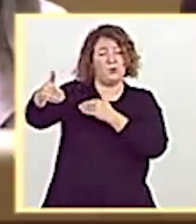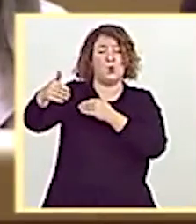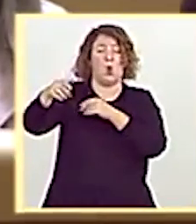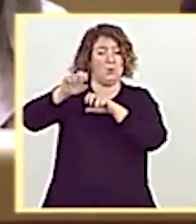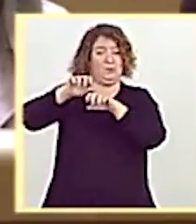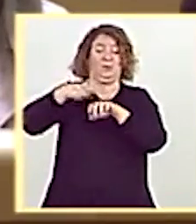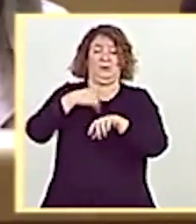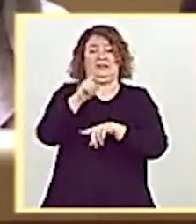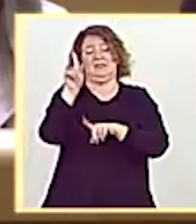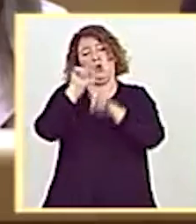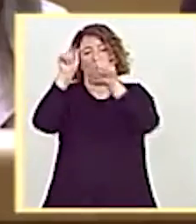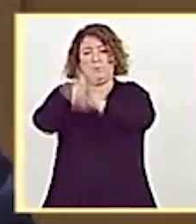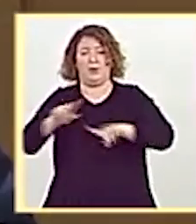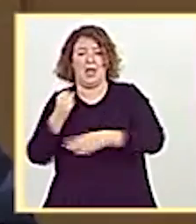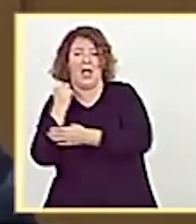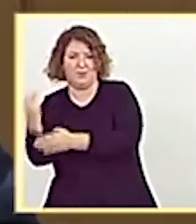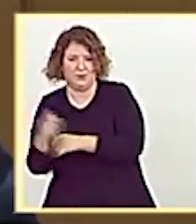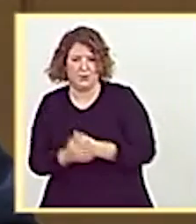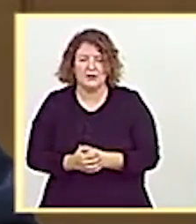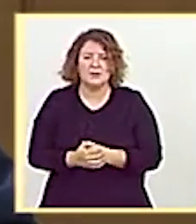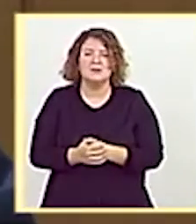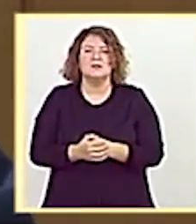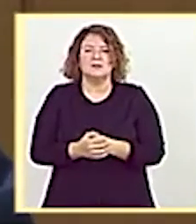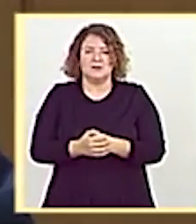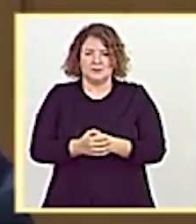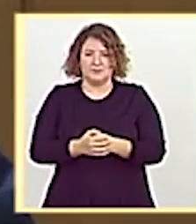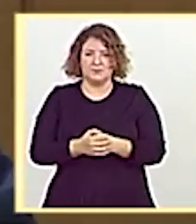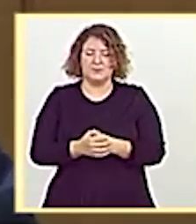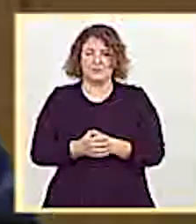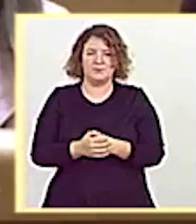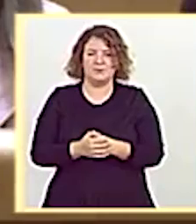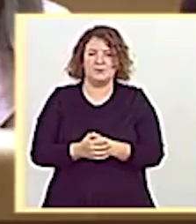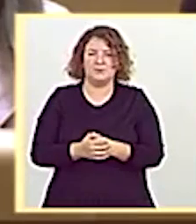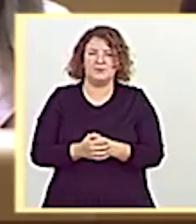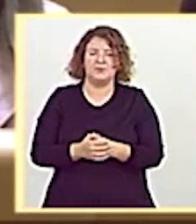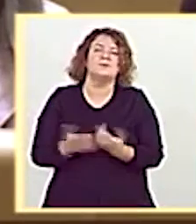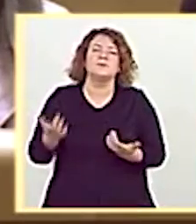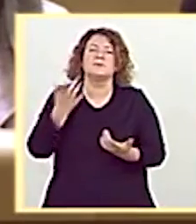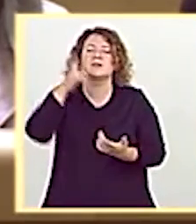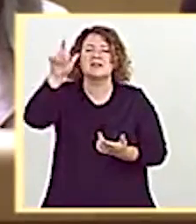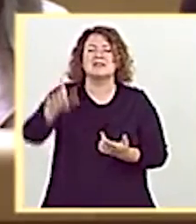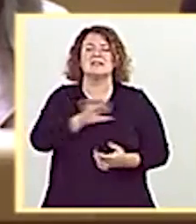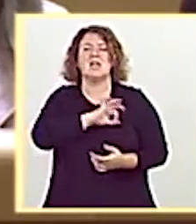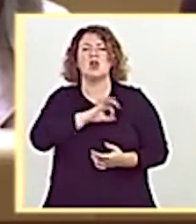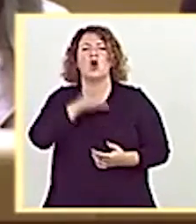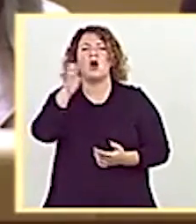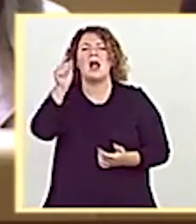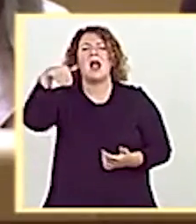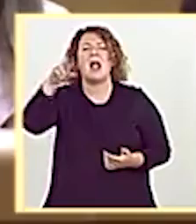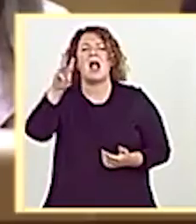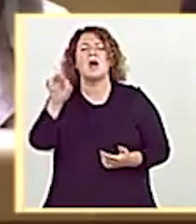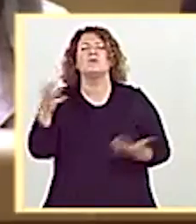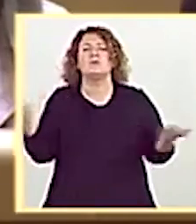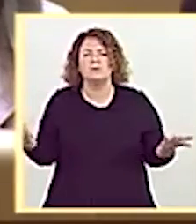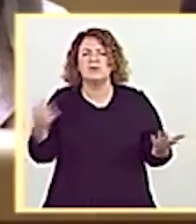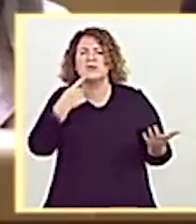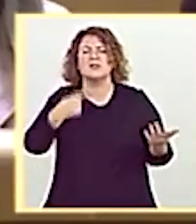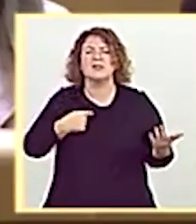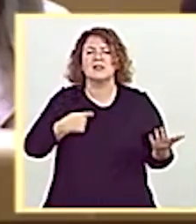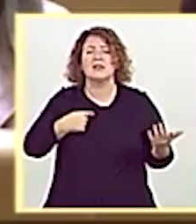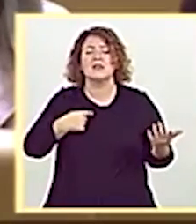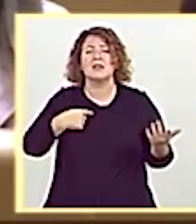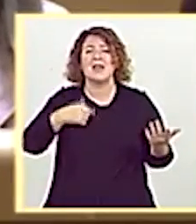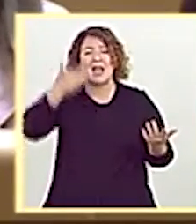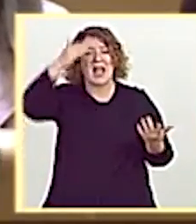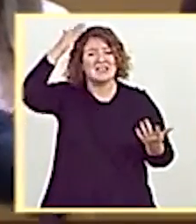por delante. Así pues, señor Campo, le solicitamos que nos diga ahora qué le parece la proposición de Pablo